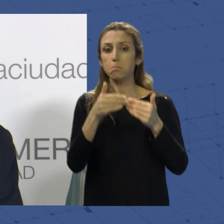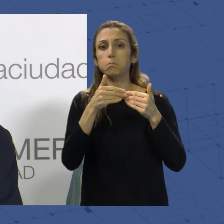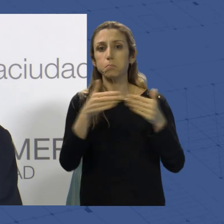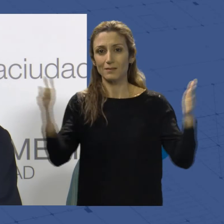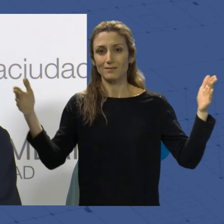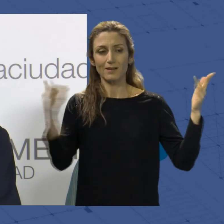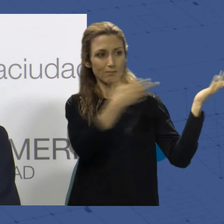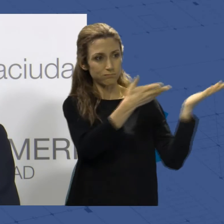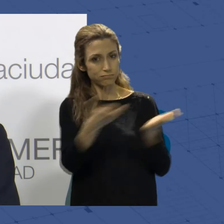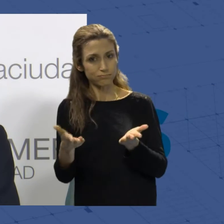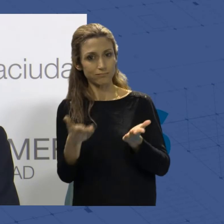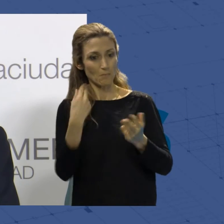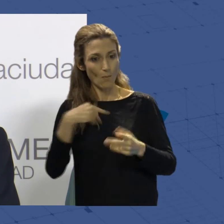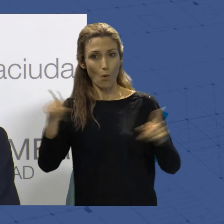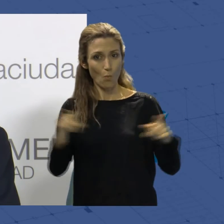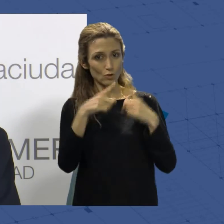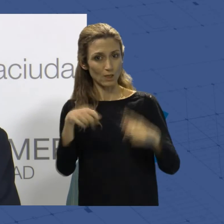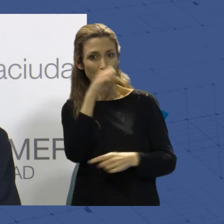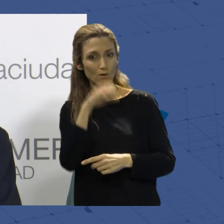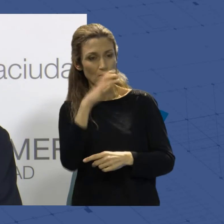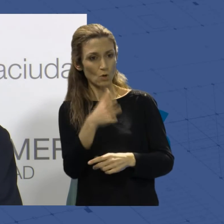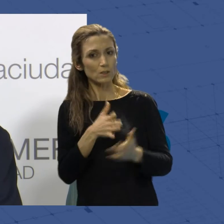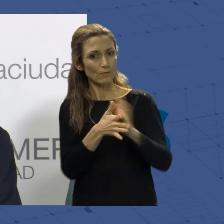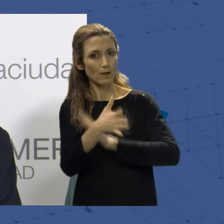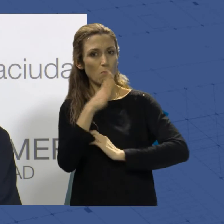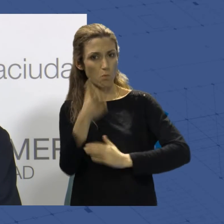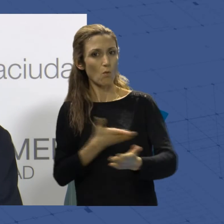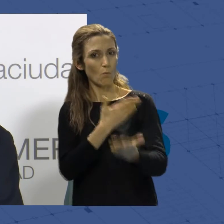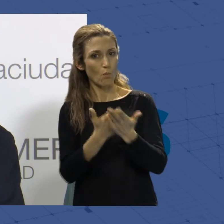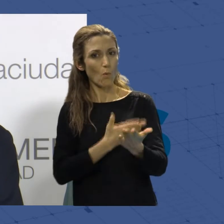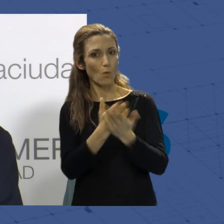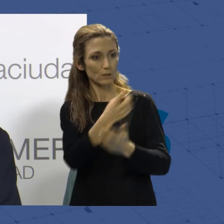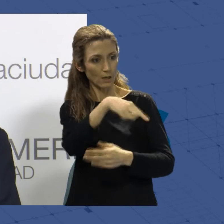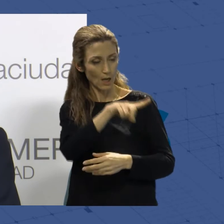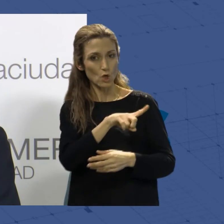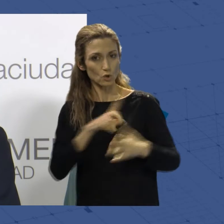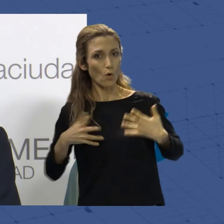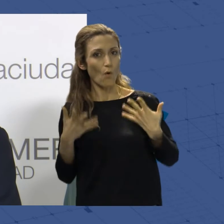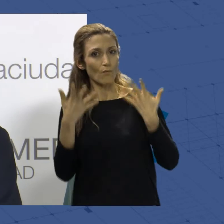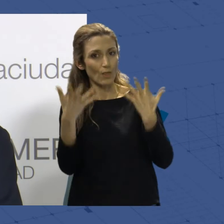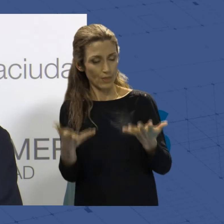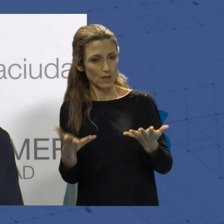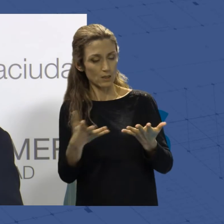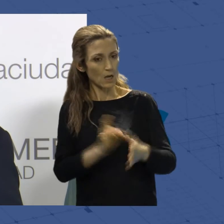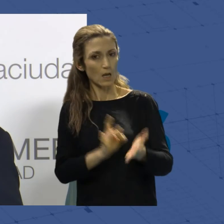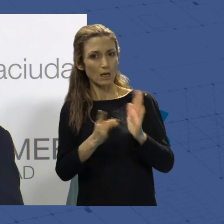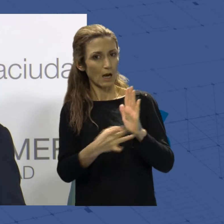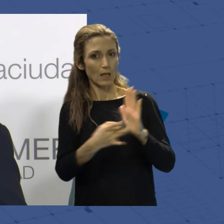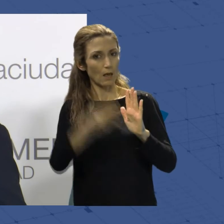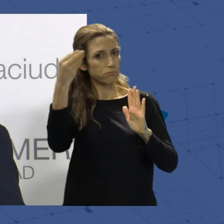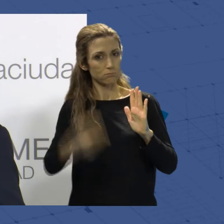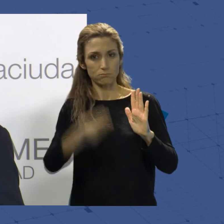los espacios escénicos municipales es porque la propuesta que tienen que ofrecer es de absoluta calidad y